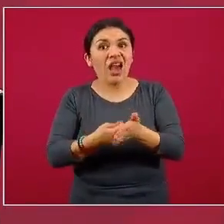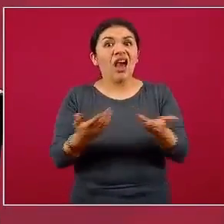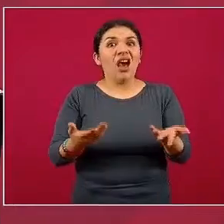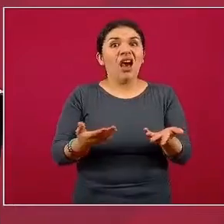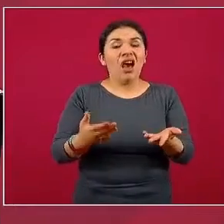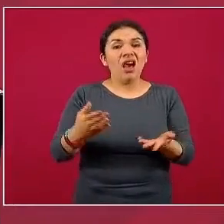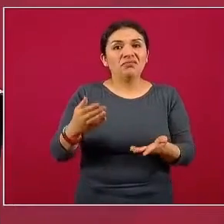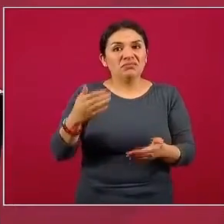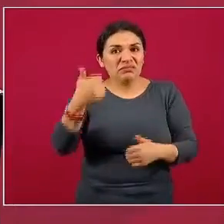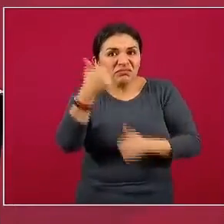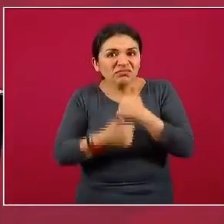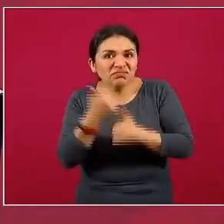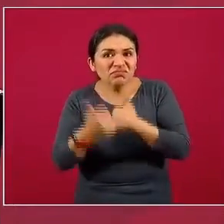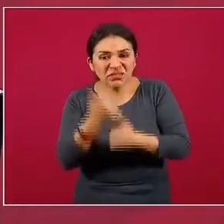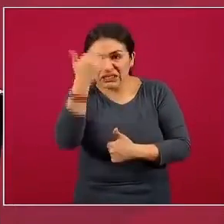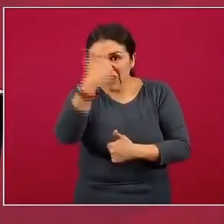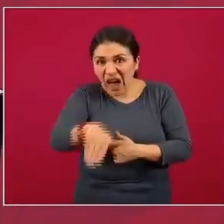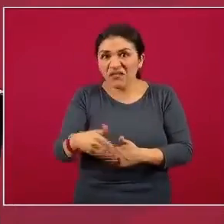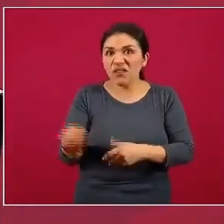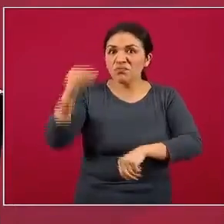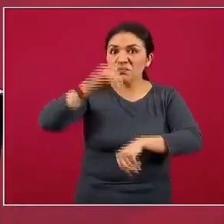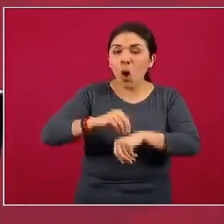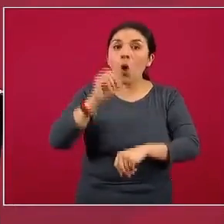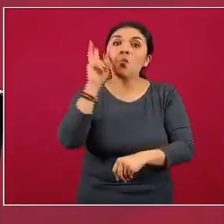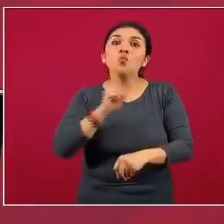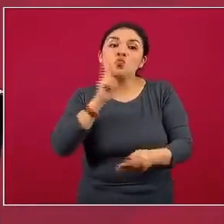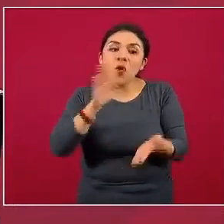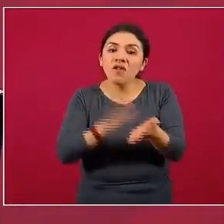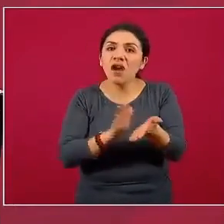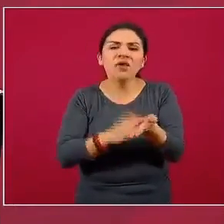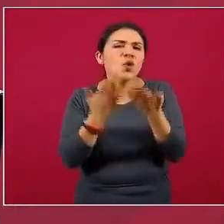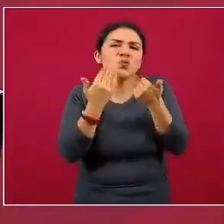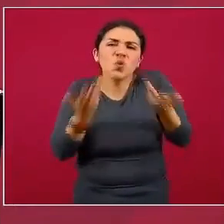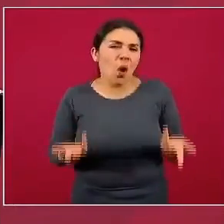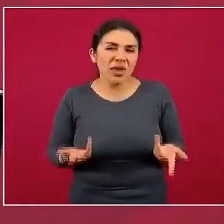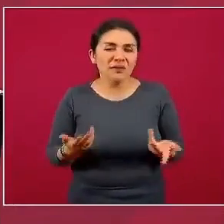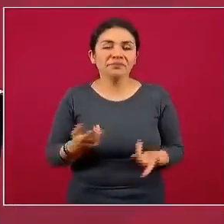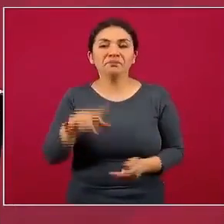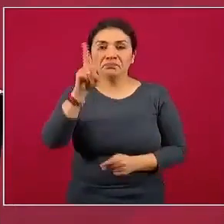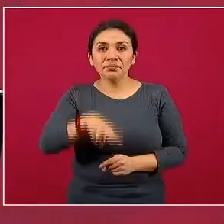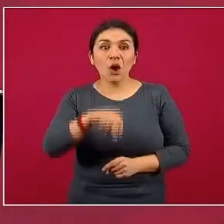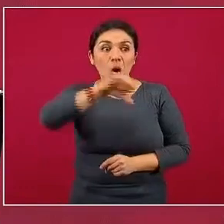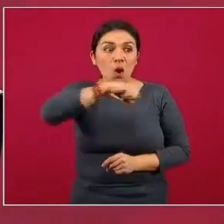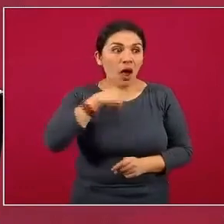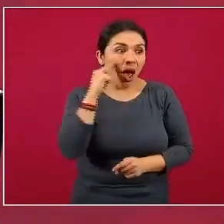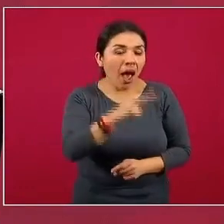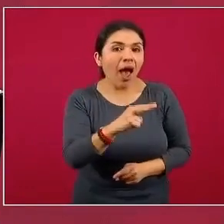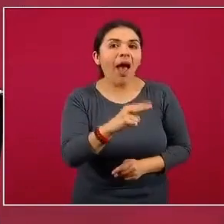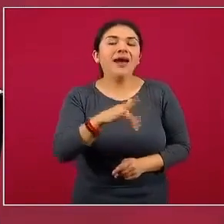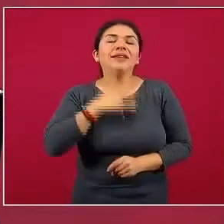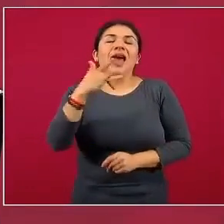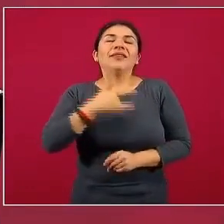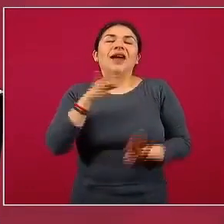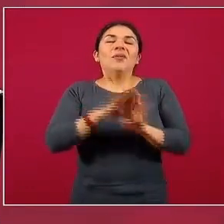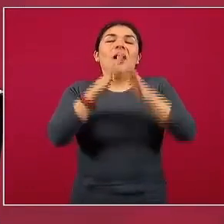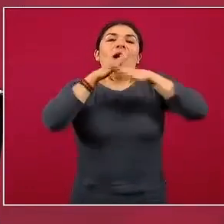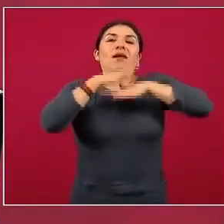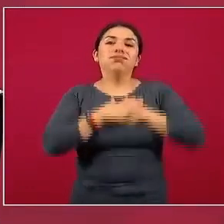competencia o incluso sin evidencia. Entonces, fue un respiro realmente encontrar